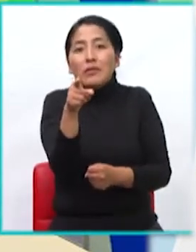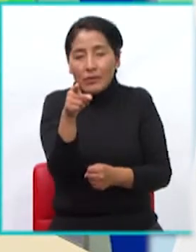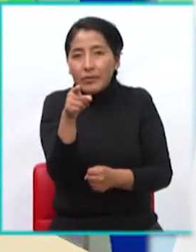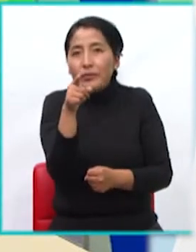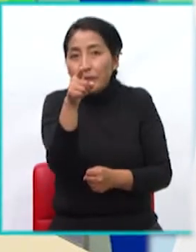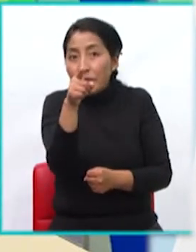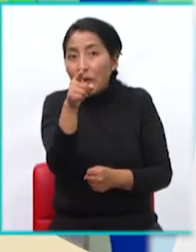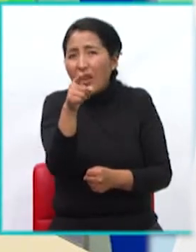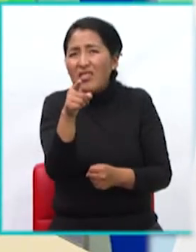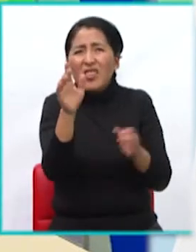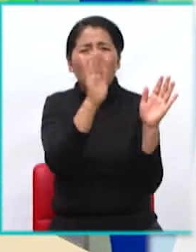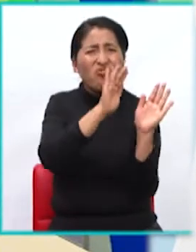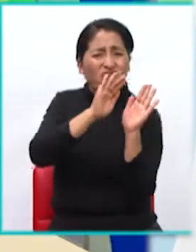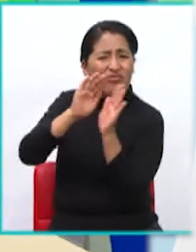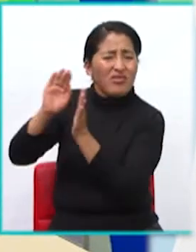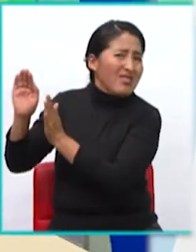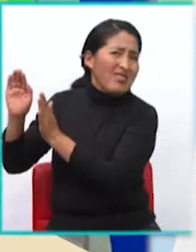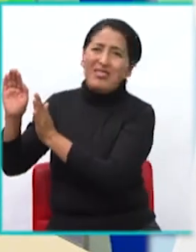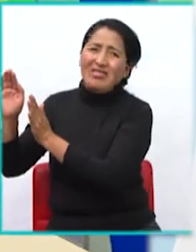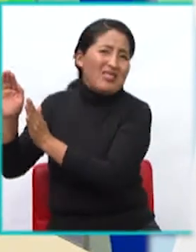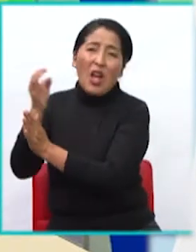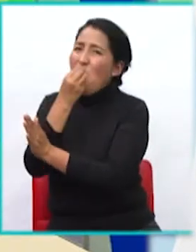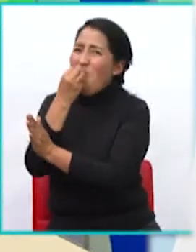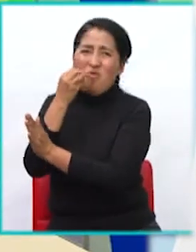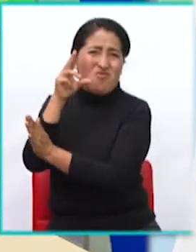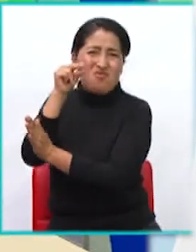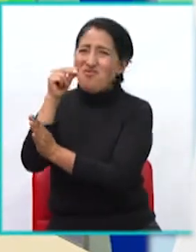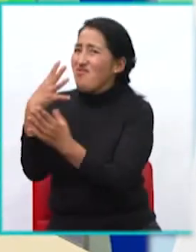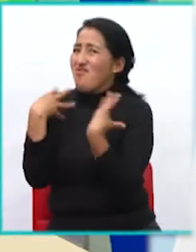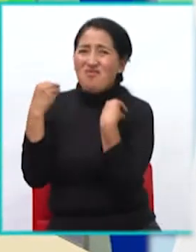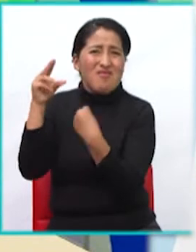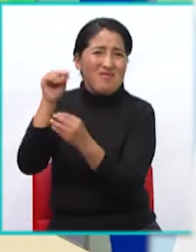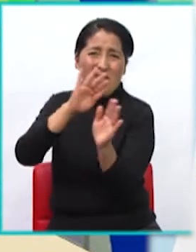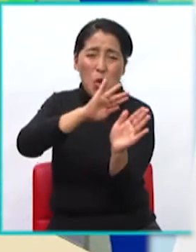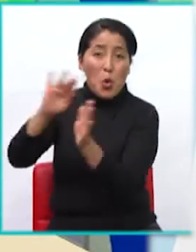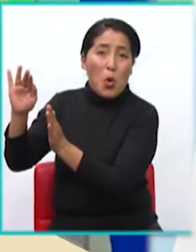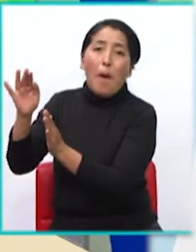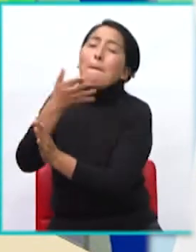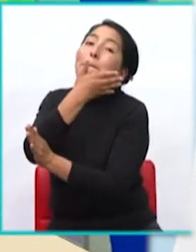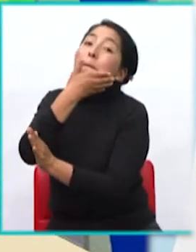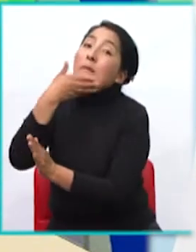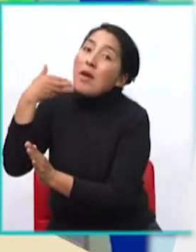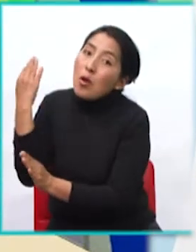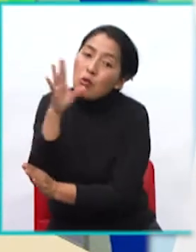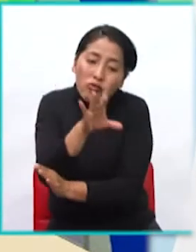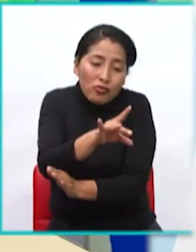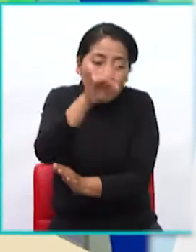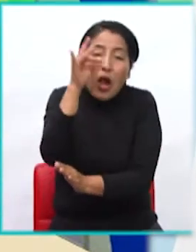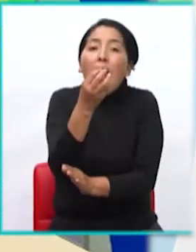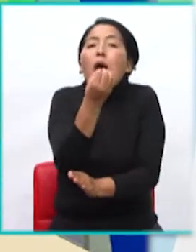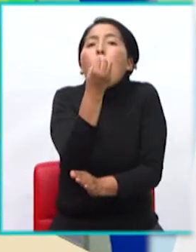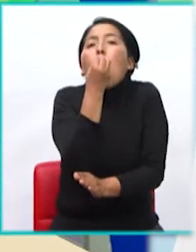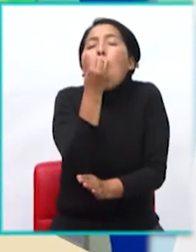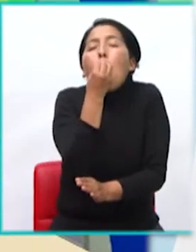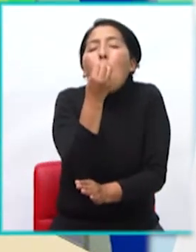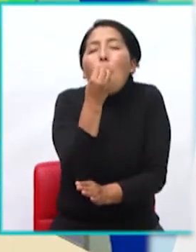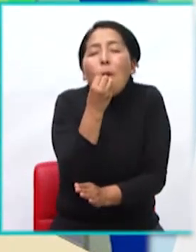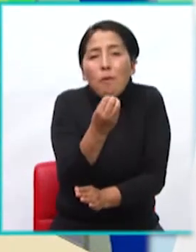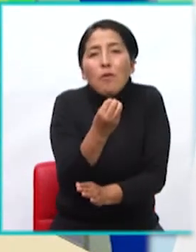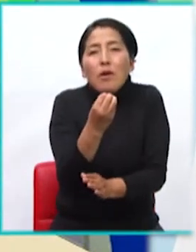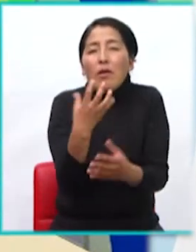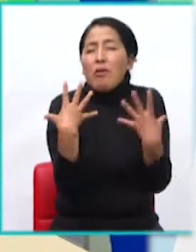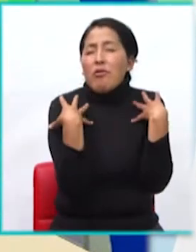lado esta comida. Y vamos a escoger la comida nutritiva. ¿Qué es esta otra? ¿Sí?